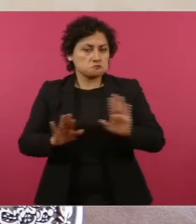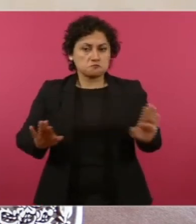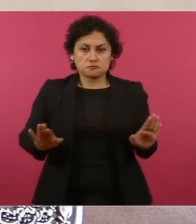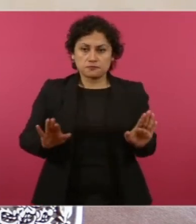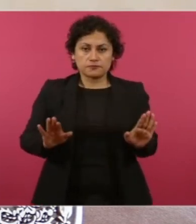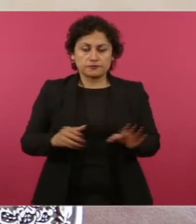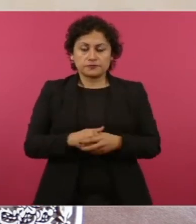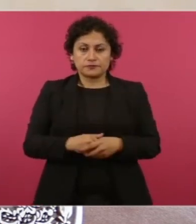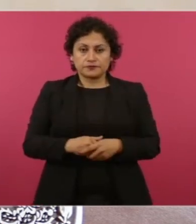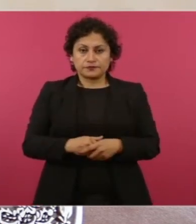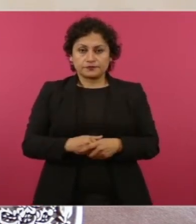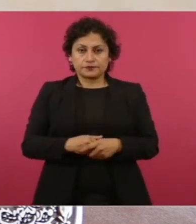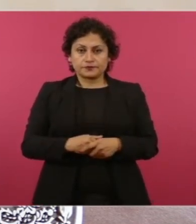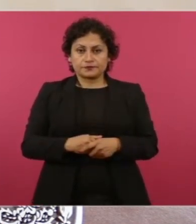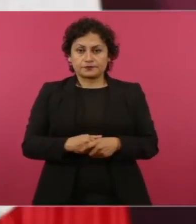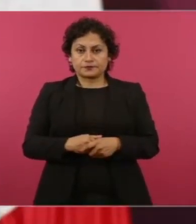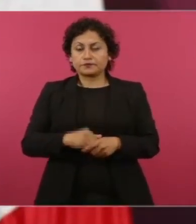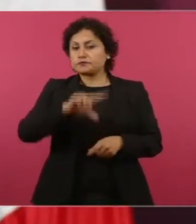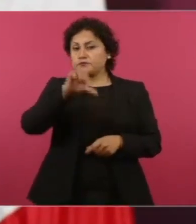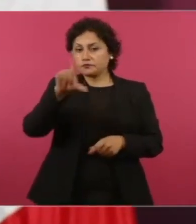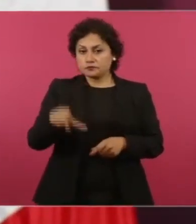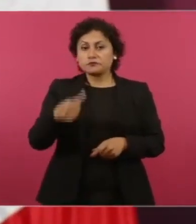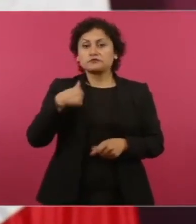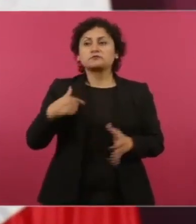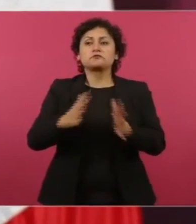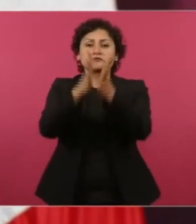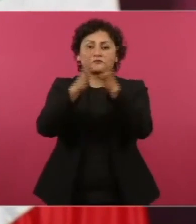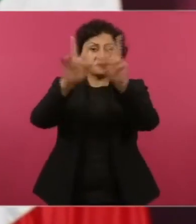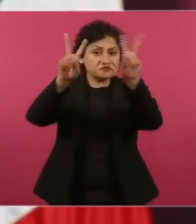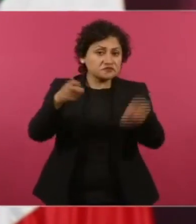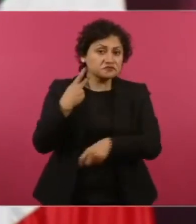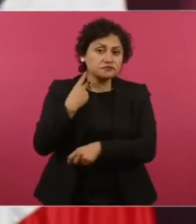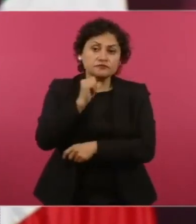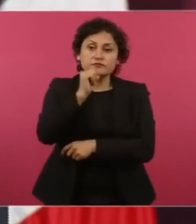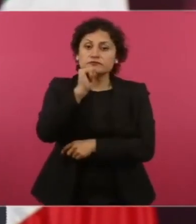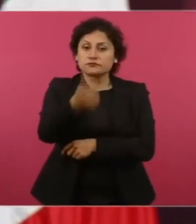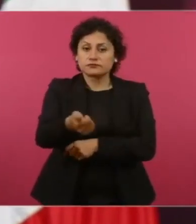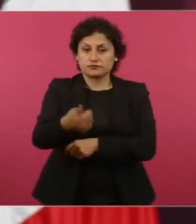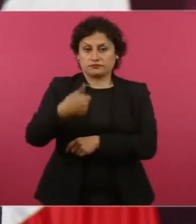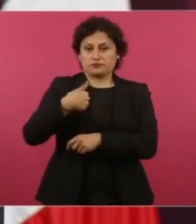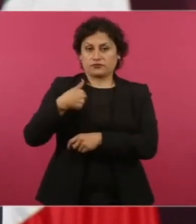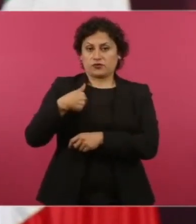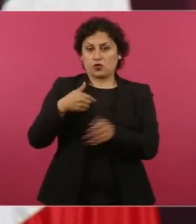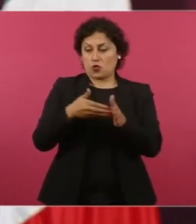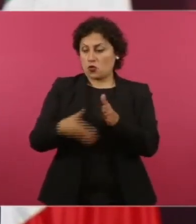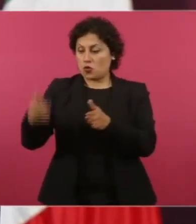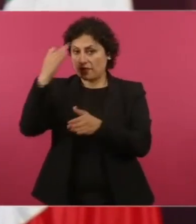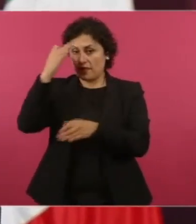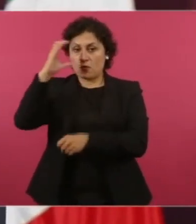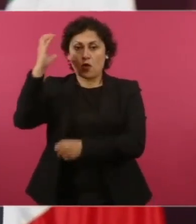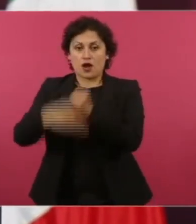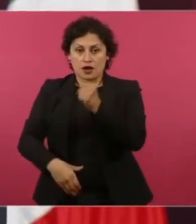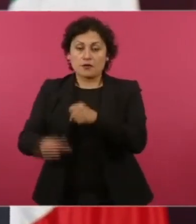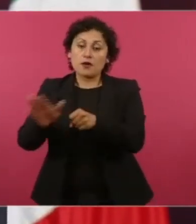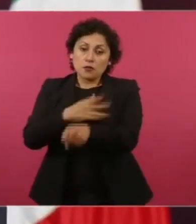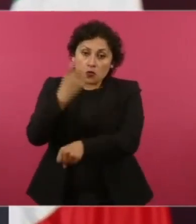no voy a participar en política, ya termino mi ciclo. Por eso